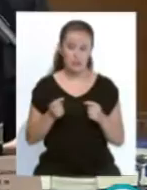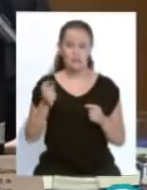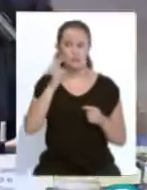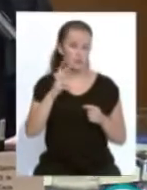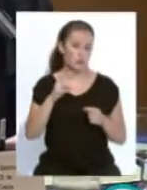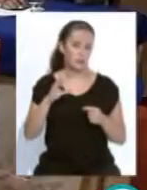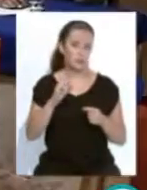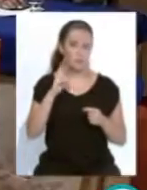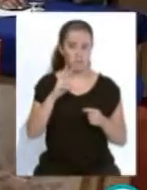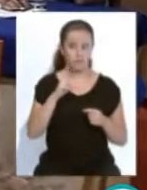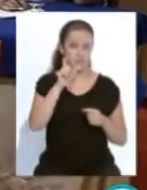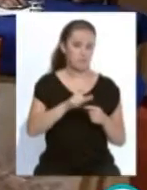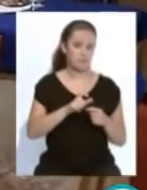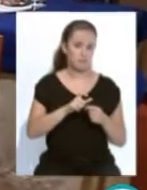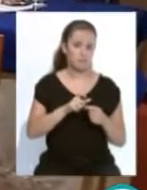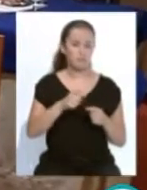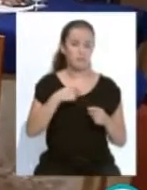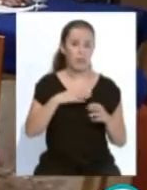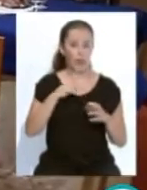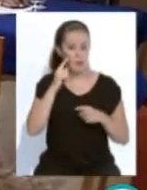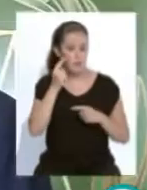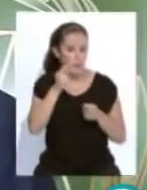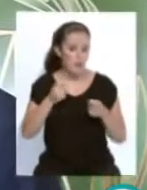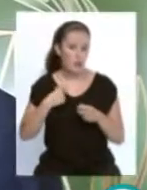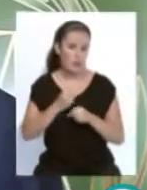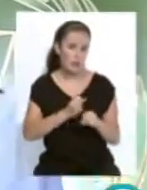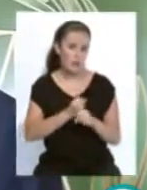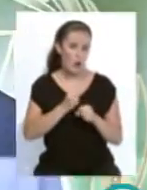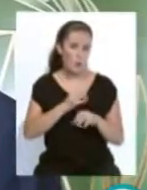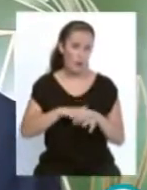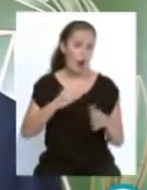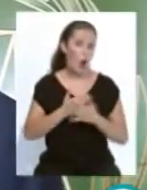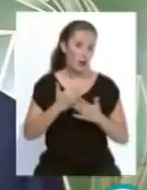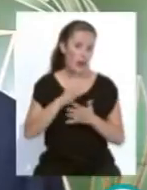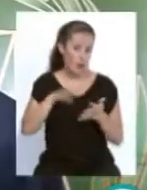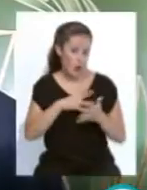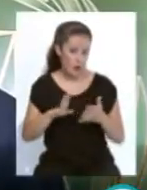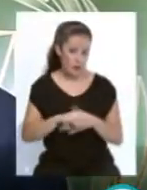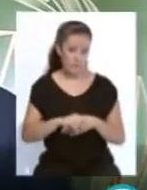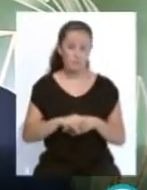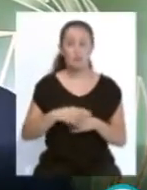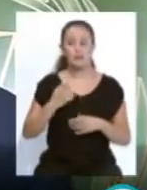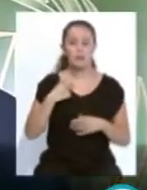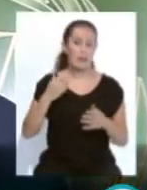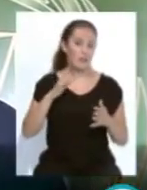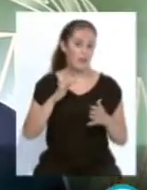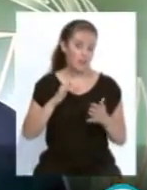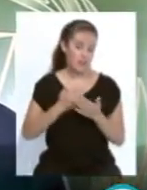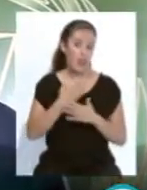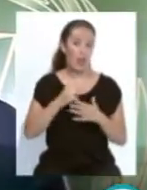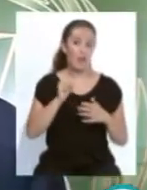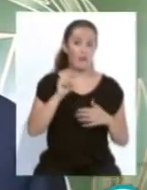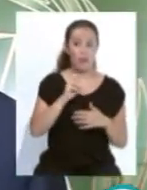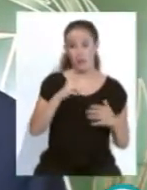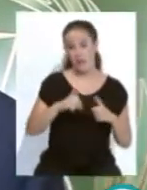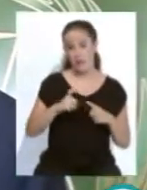y el motivo, el papel de la inspección de trabajo ante la nueva obligación del registro de jornada. El día 12 de mayo la medida tiene plena vigencia